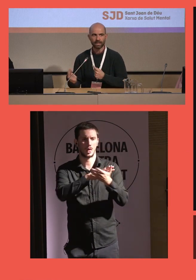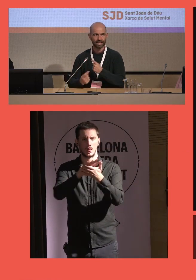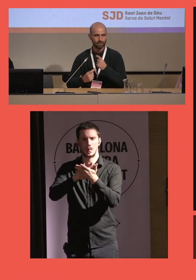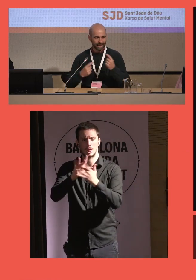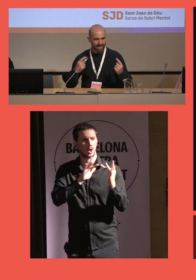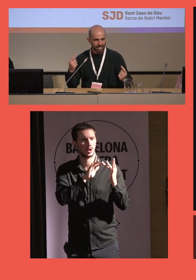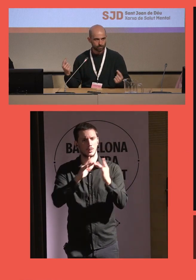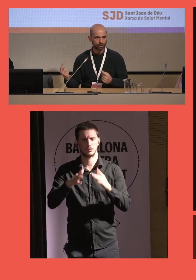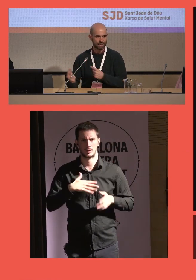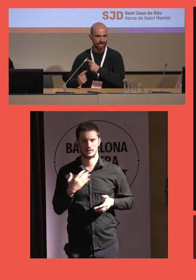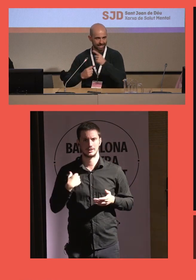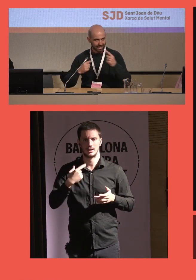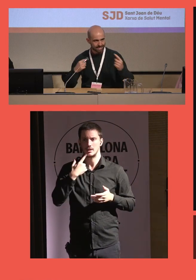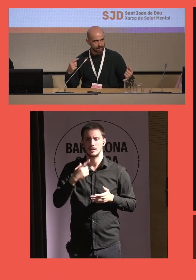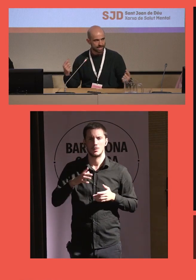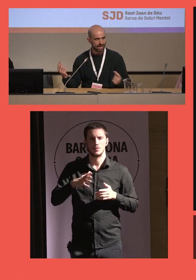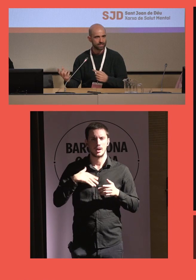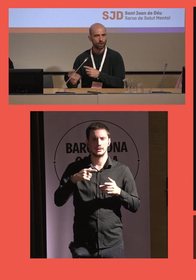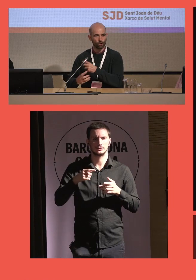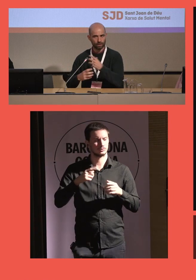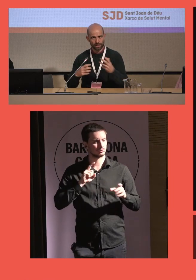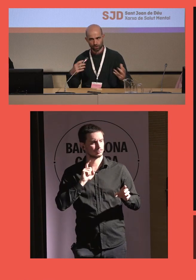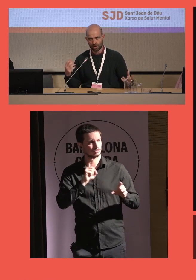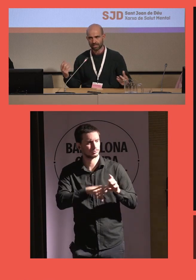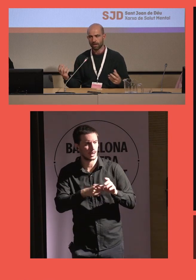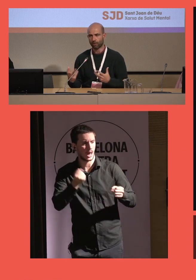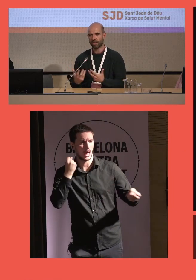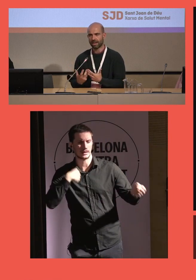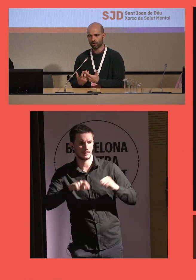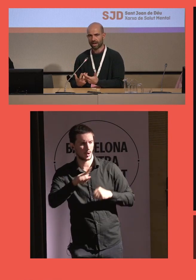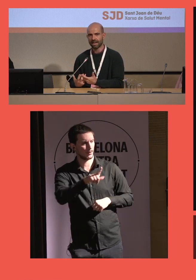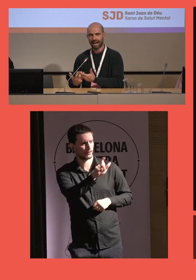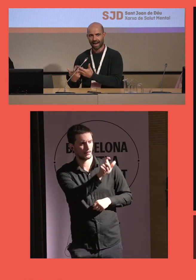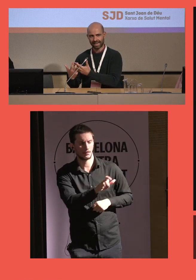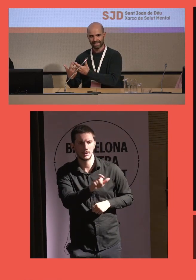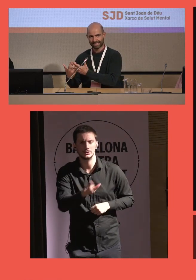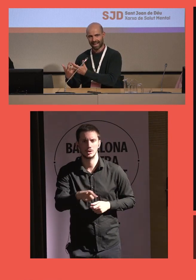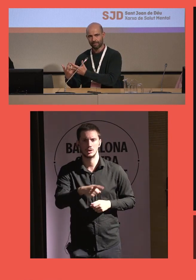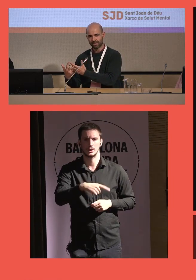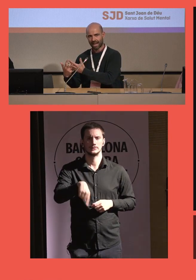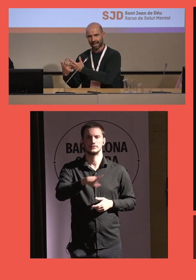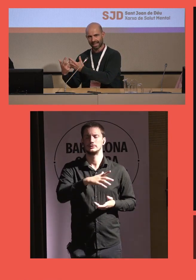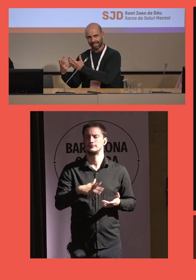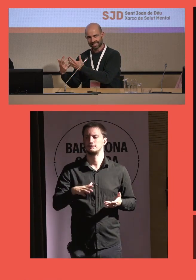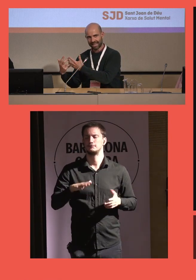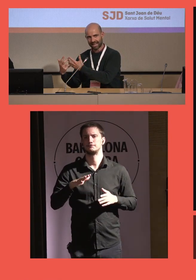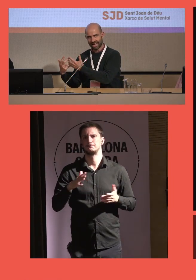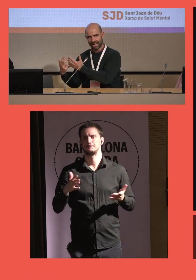sepan qué mecanismos, qué actividades o qué personas pueden ayudar a esa